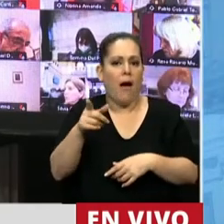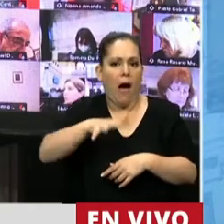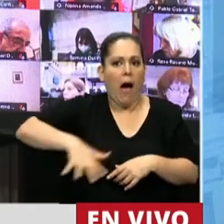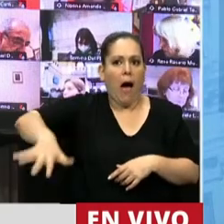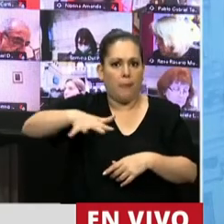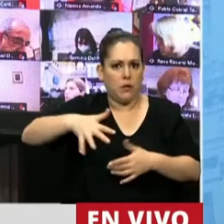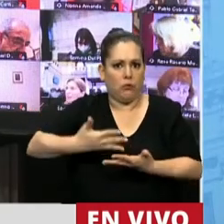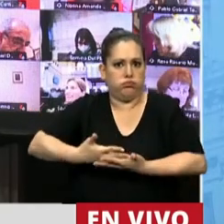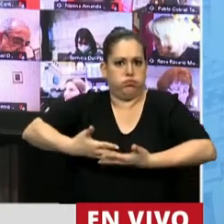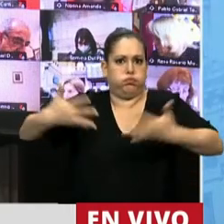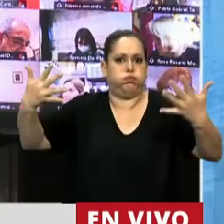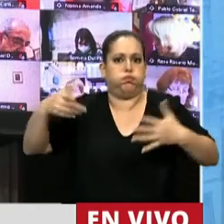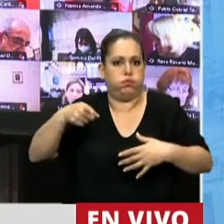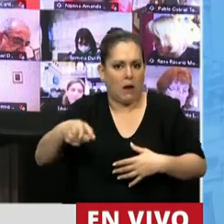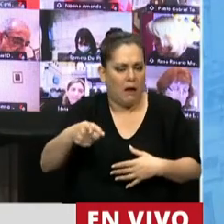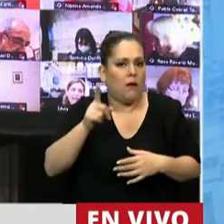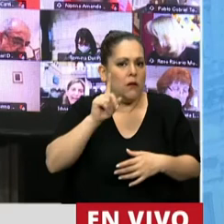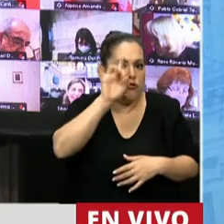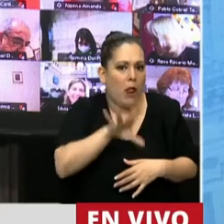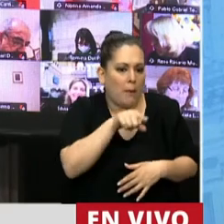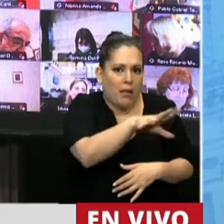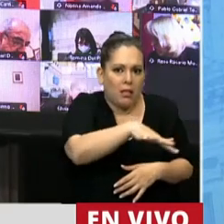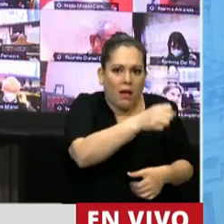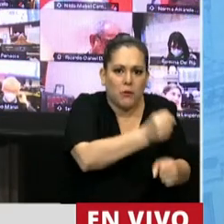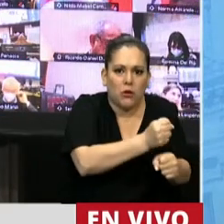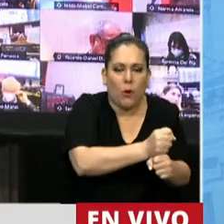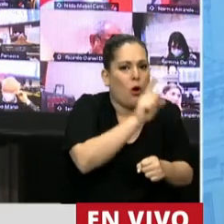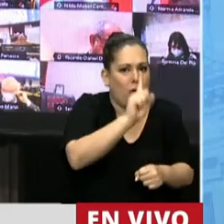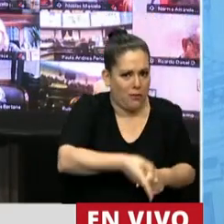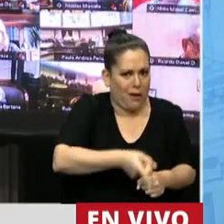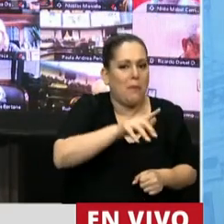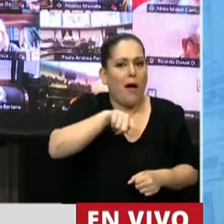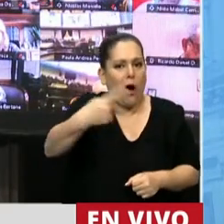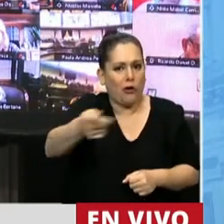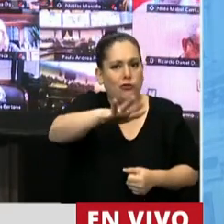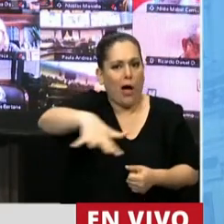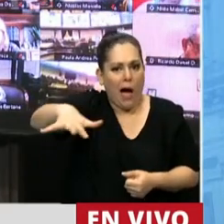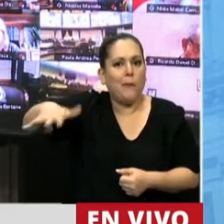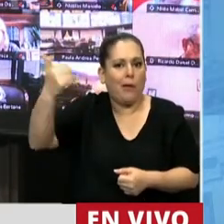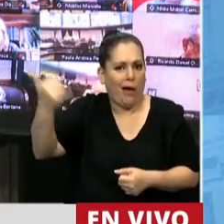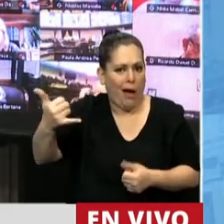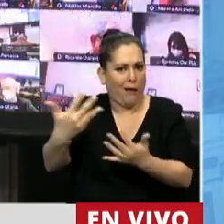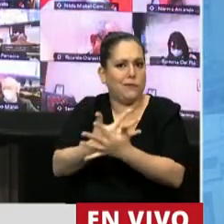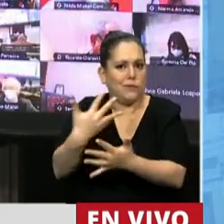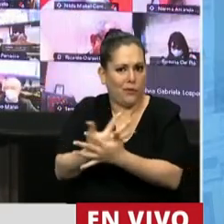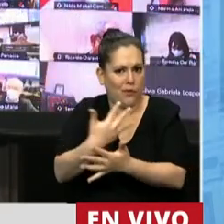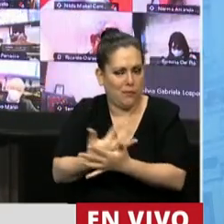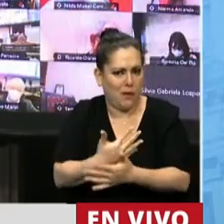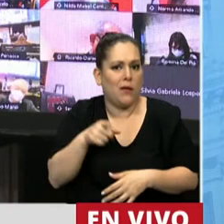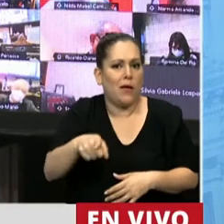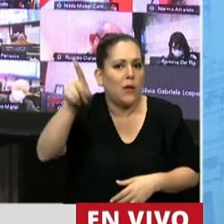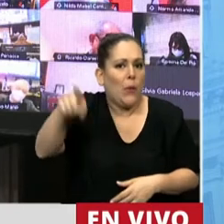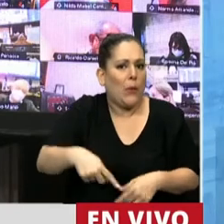más amplio al netamente donde el trabajador realiza sus funciones, cuyas consecuencias, sin dudas,